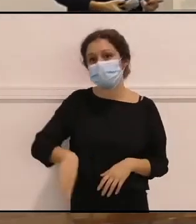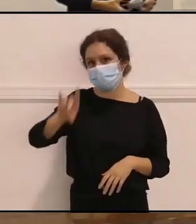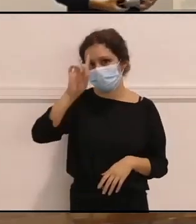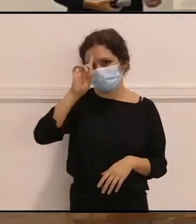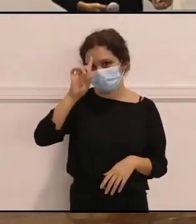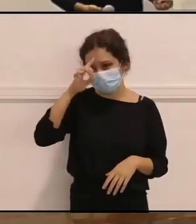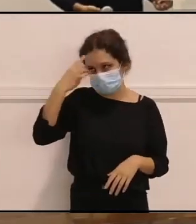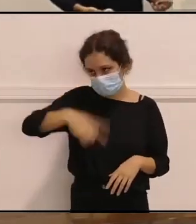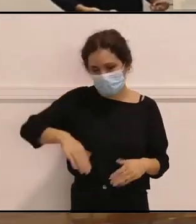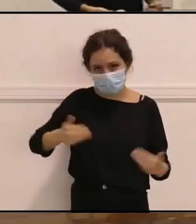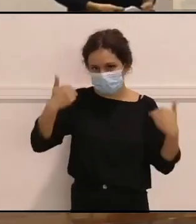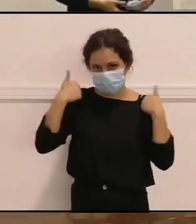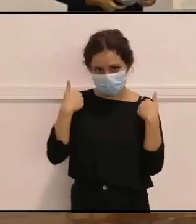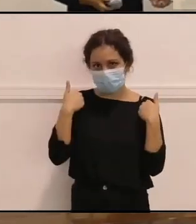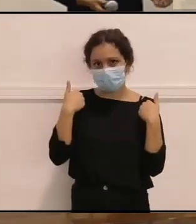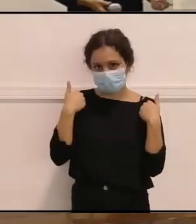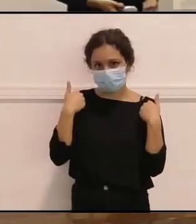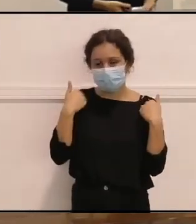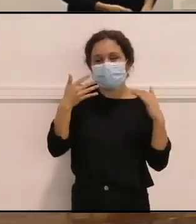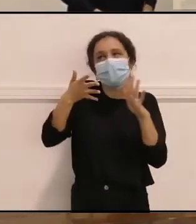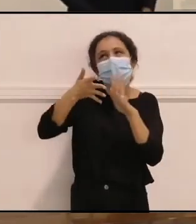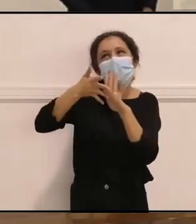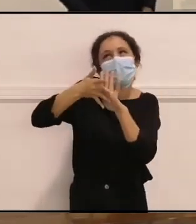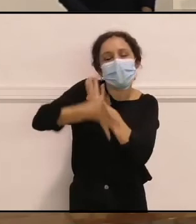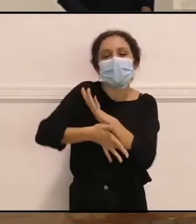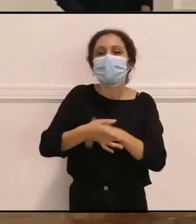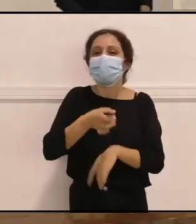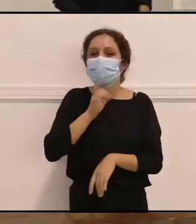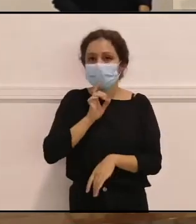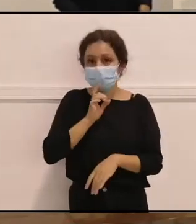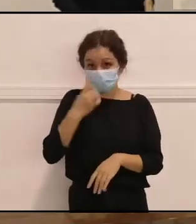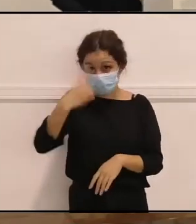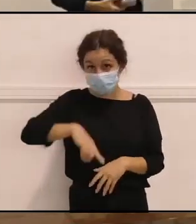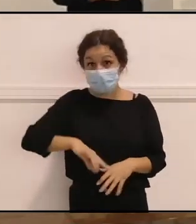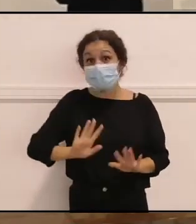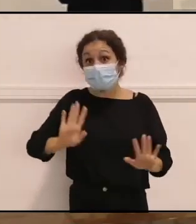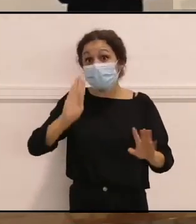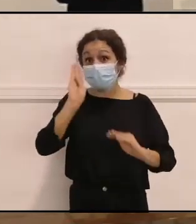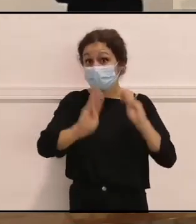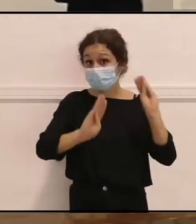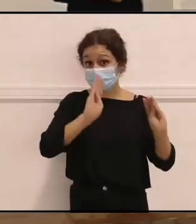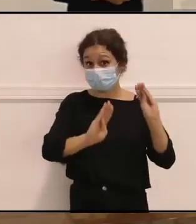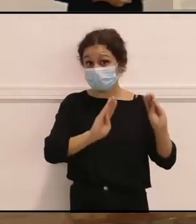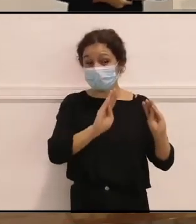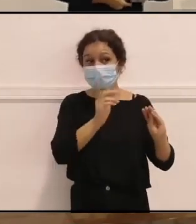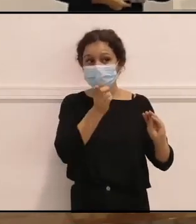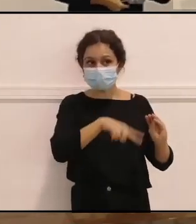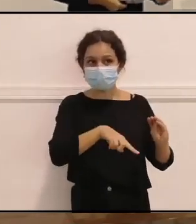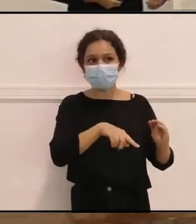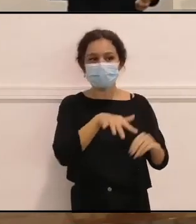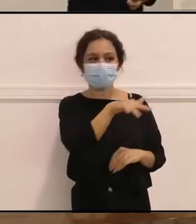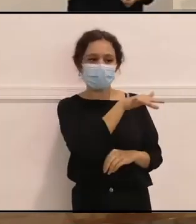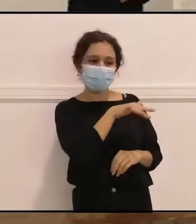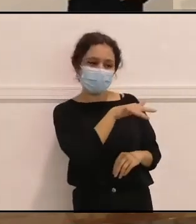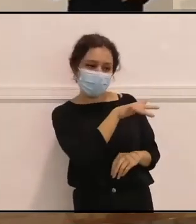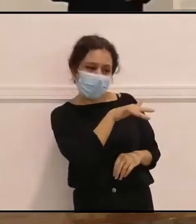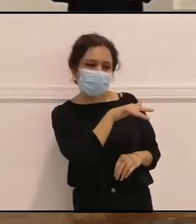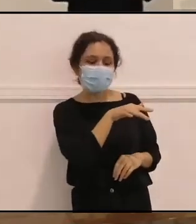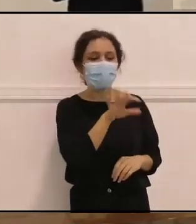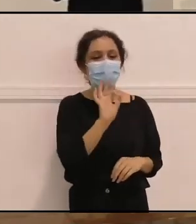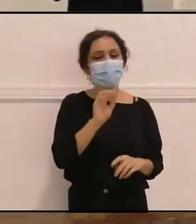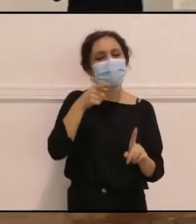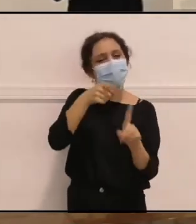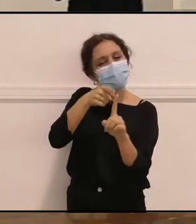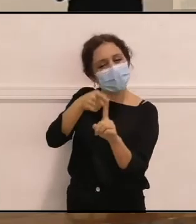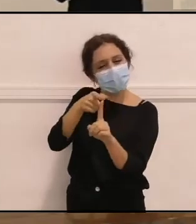responsabilidad y que es difícil definir, pero con estas preguntas también de qué lugares nos sentimos, qué referentes